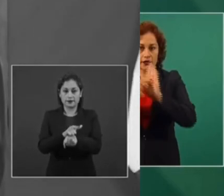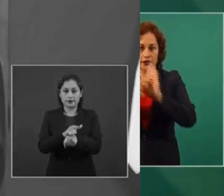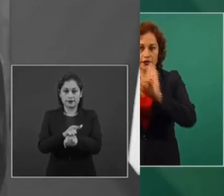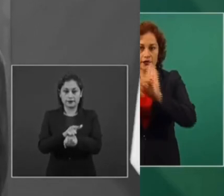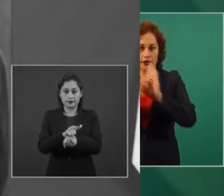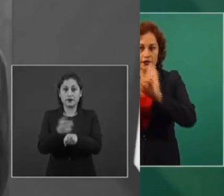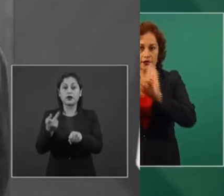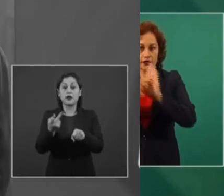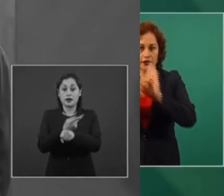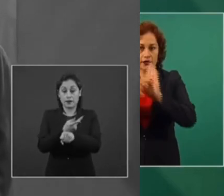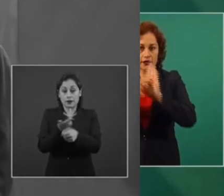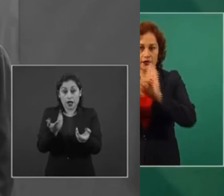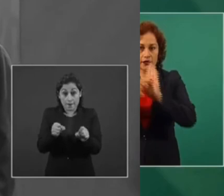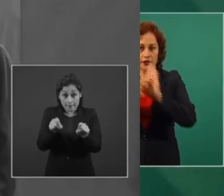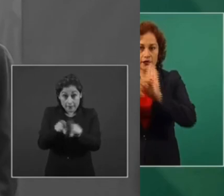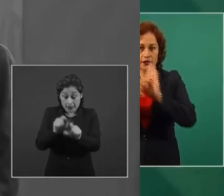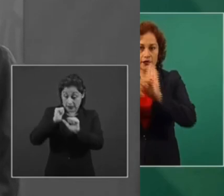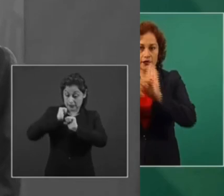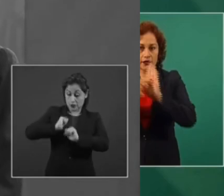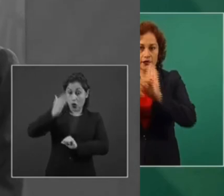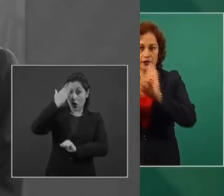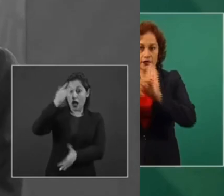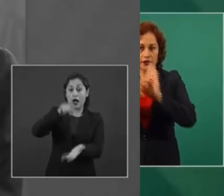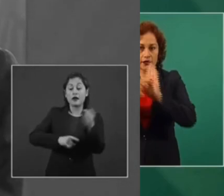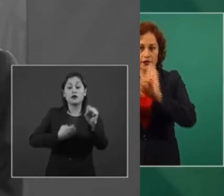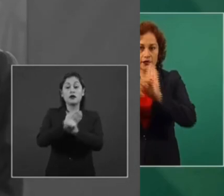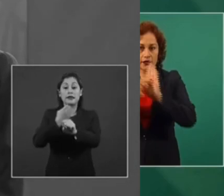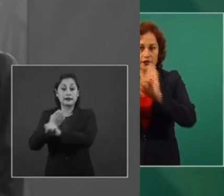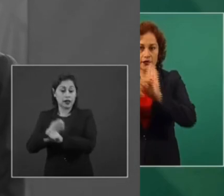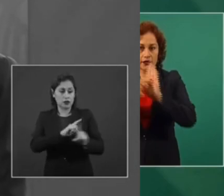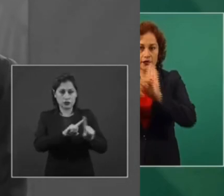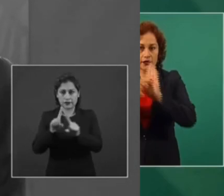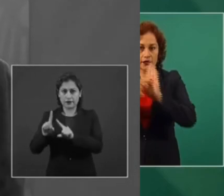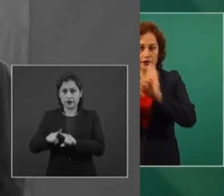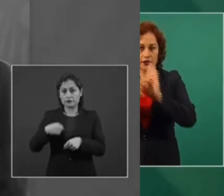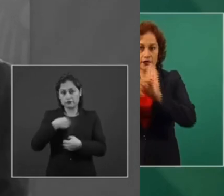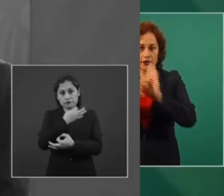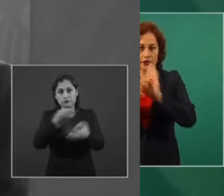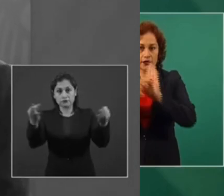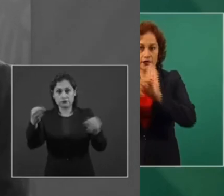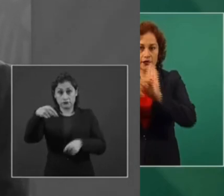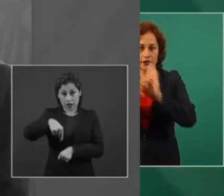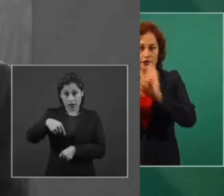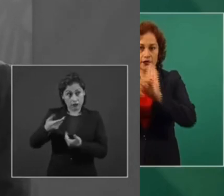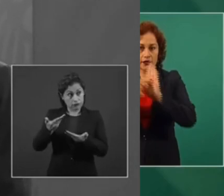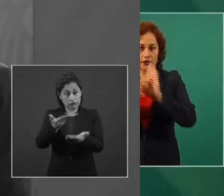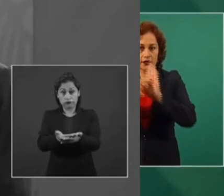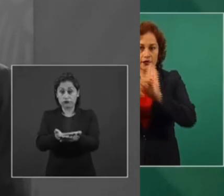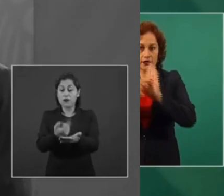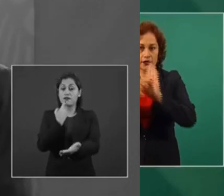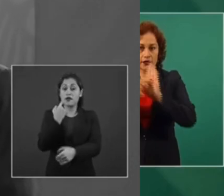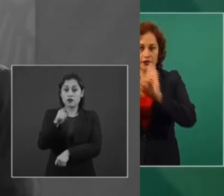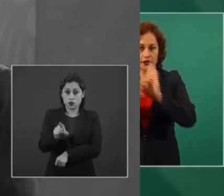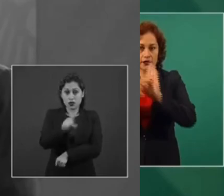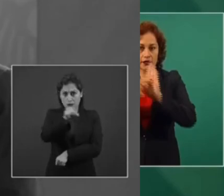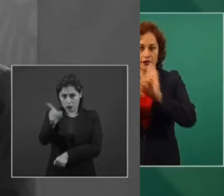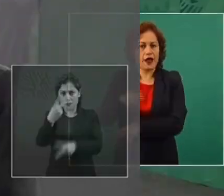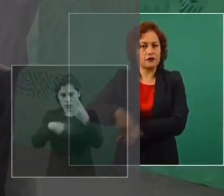también decirle a las autoridades de los estados que aquí está el espacio,